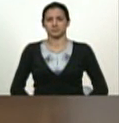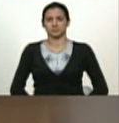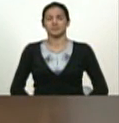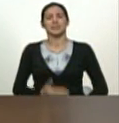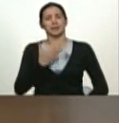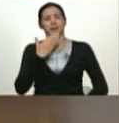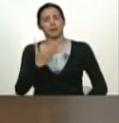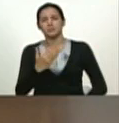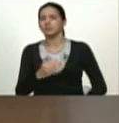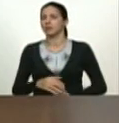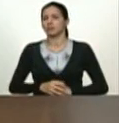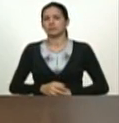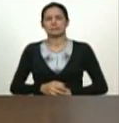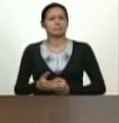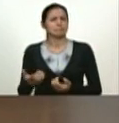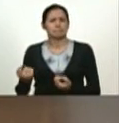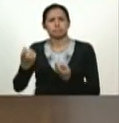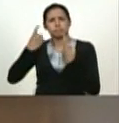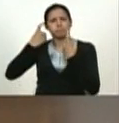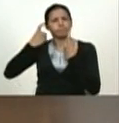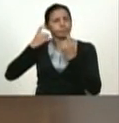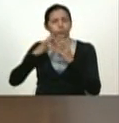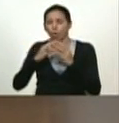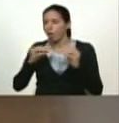Gracias por todo lo que nos ha dado en la vida.